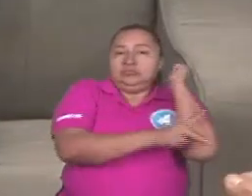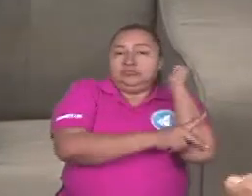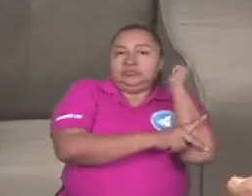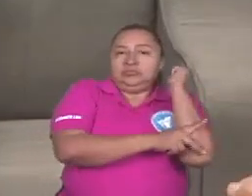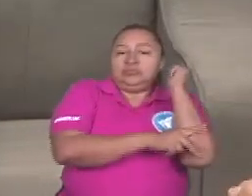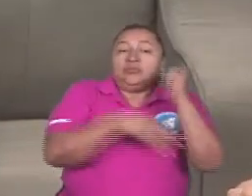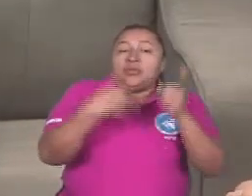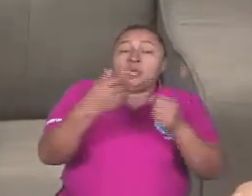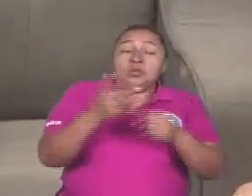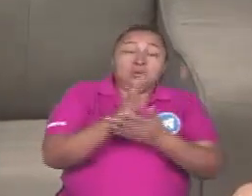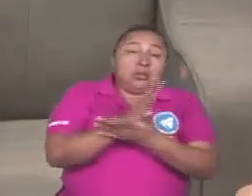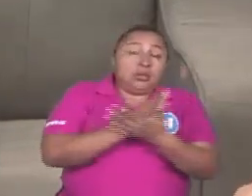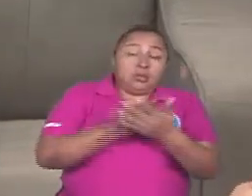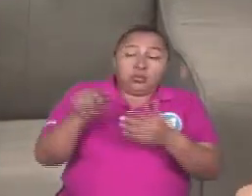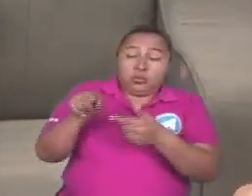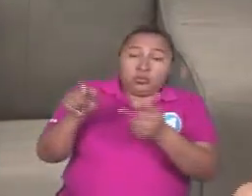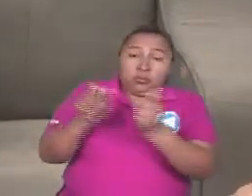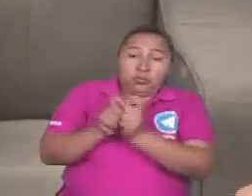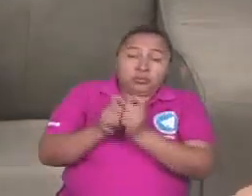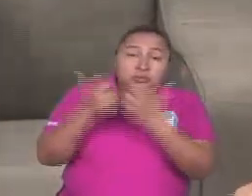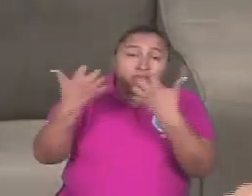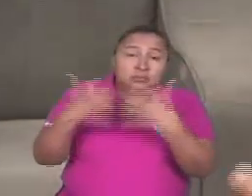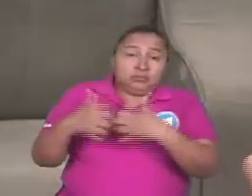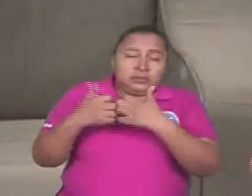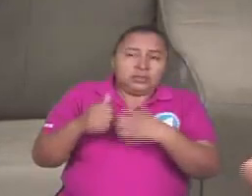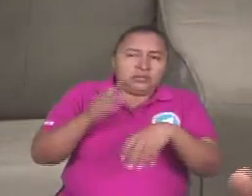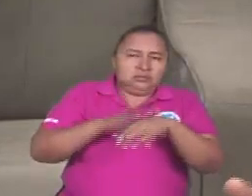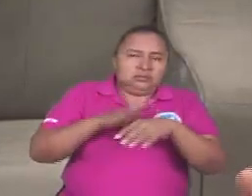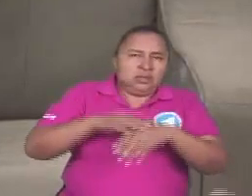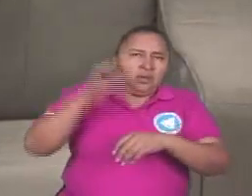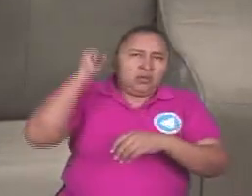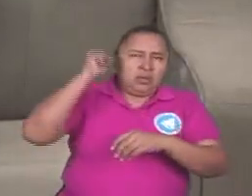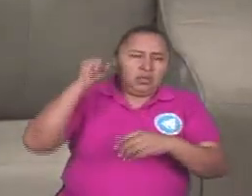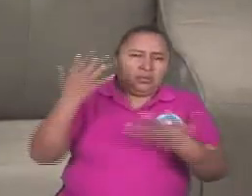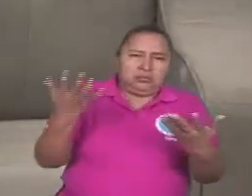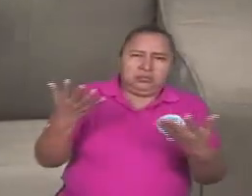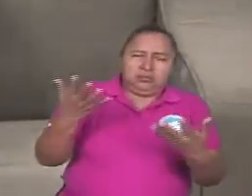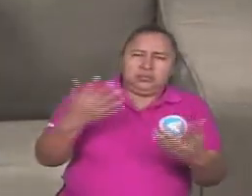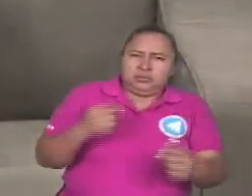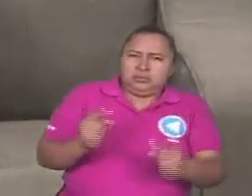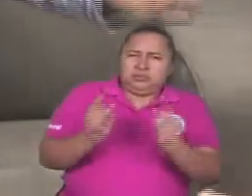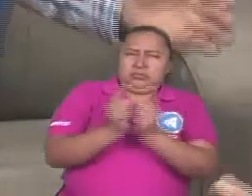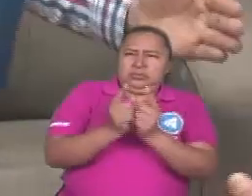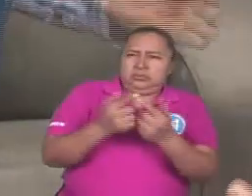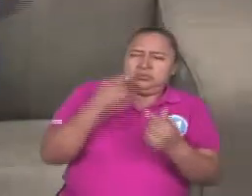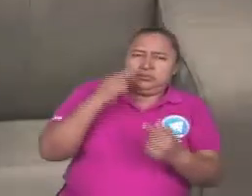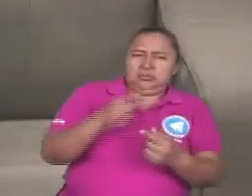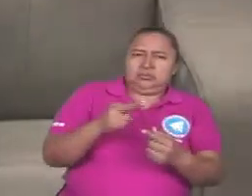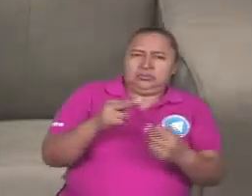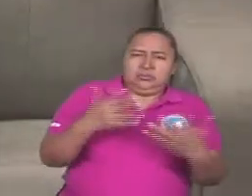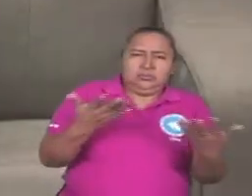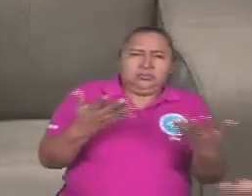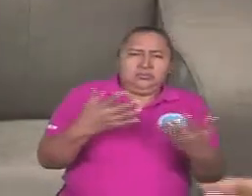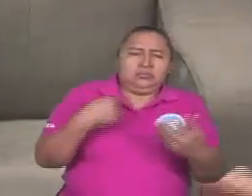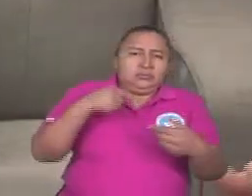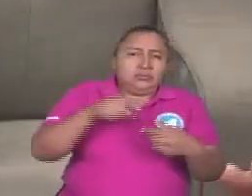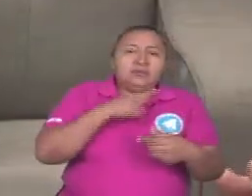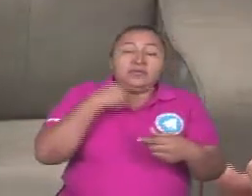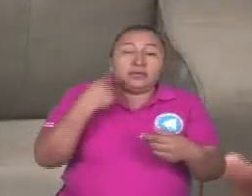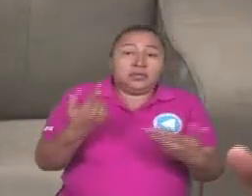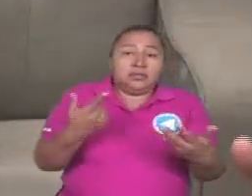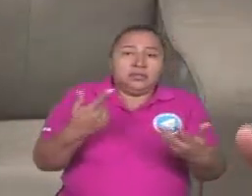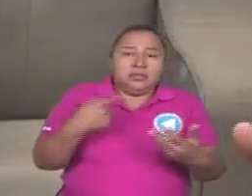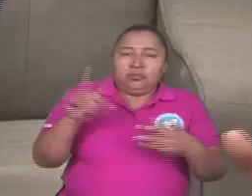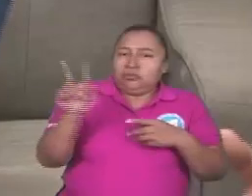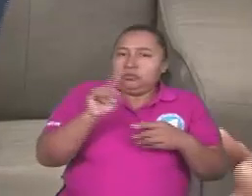cuando cierto sector empresarial llama a paro, se encuentra con una realidad. Y es que efectivamente